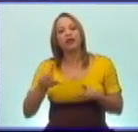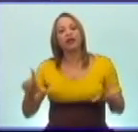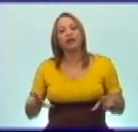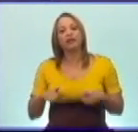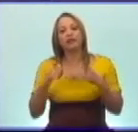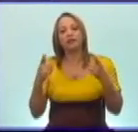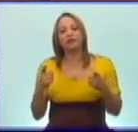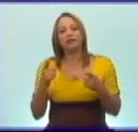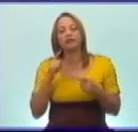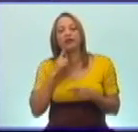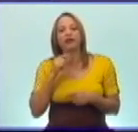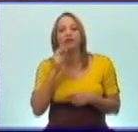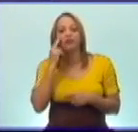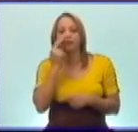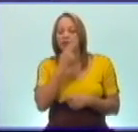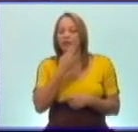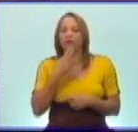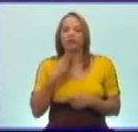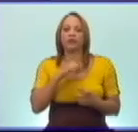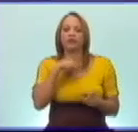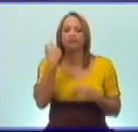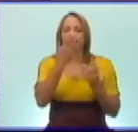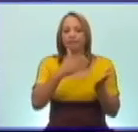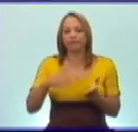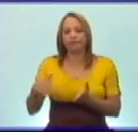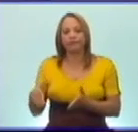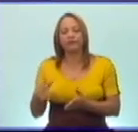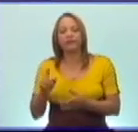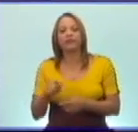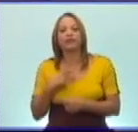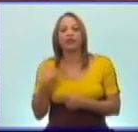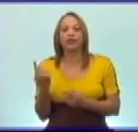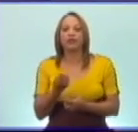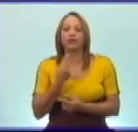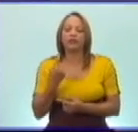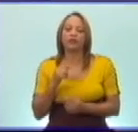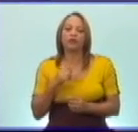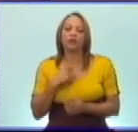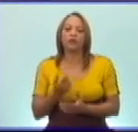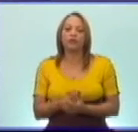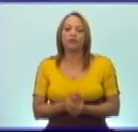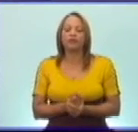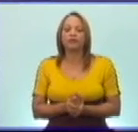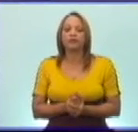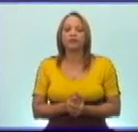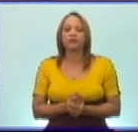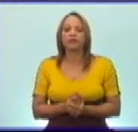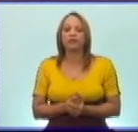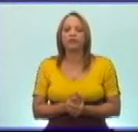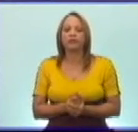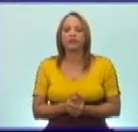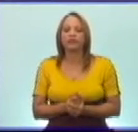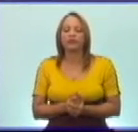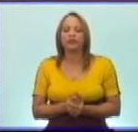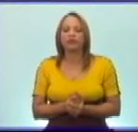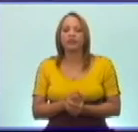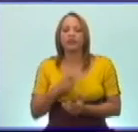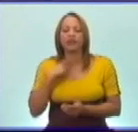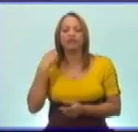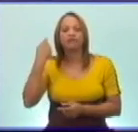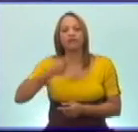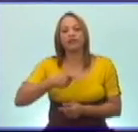aniversario de su caída en combate a nuestro héroe nacional José Martí, quien sentenció